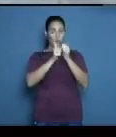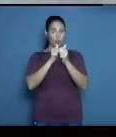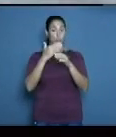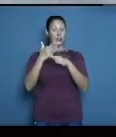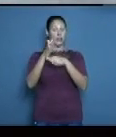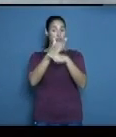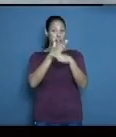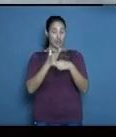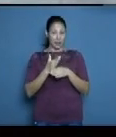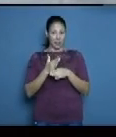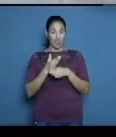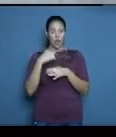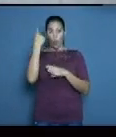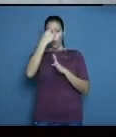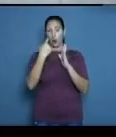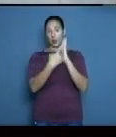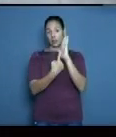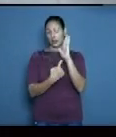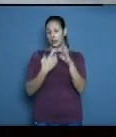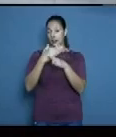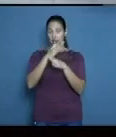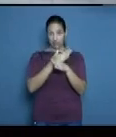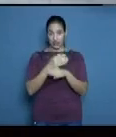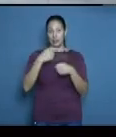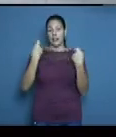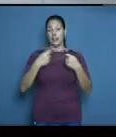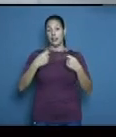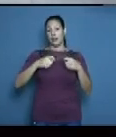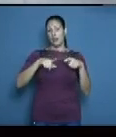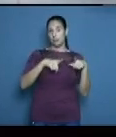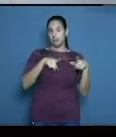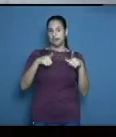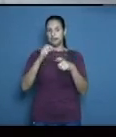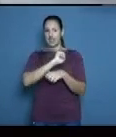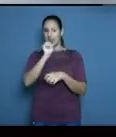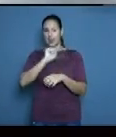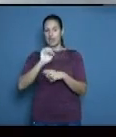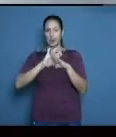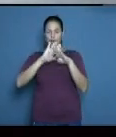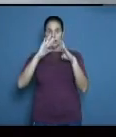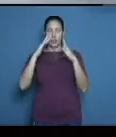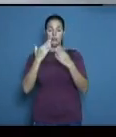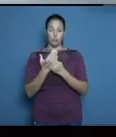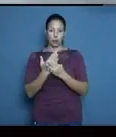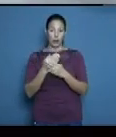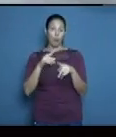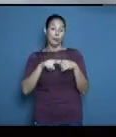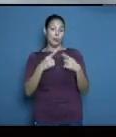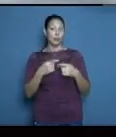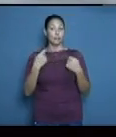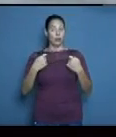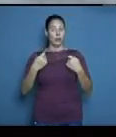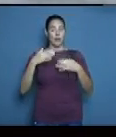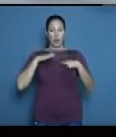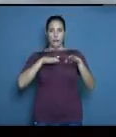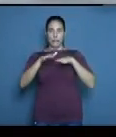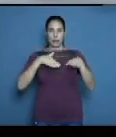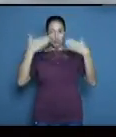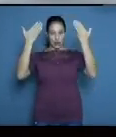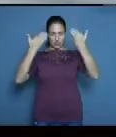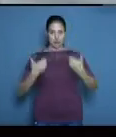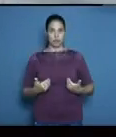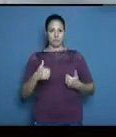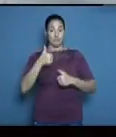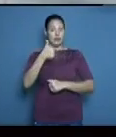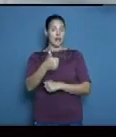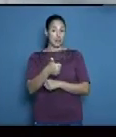sus características y hay que digamos suministrar bien las fuerzas y administrarlas también para